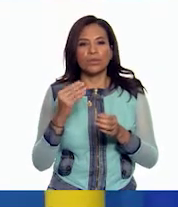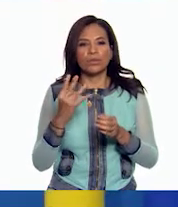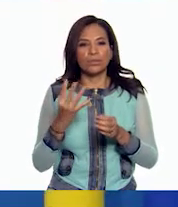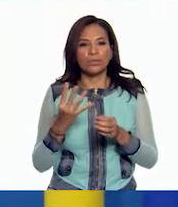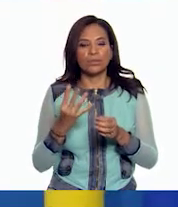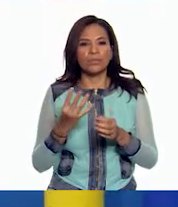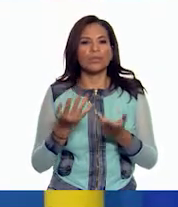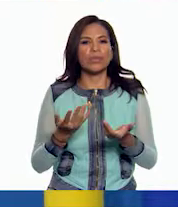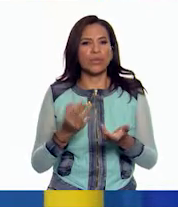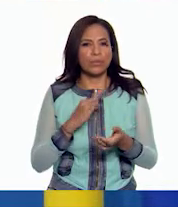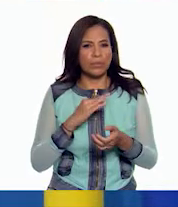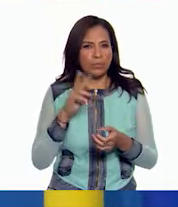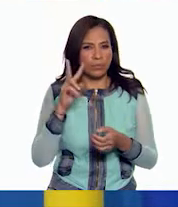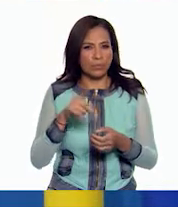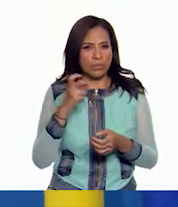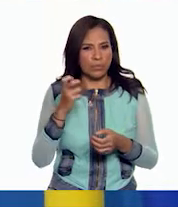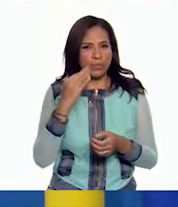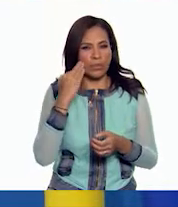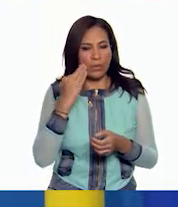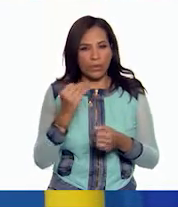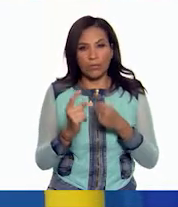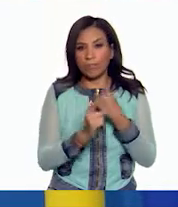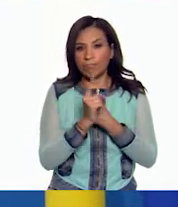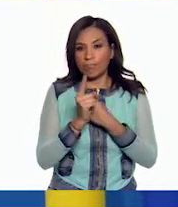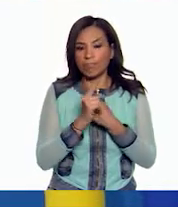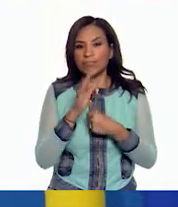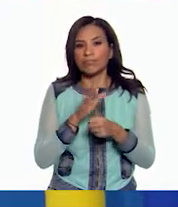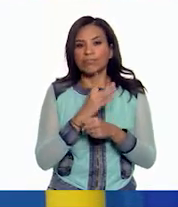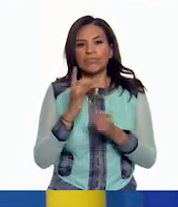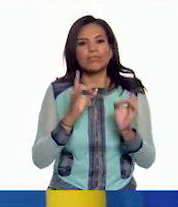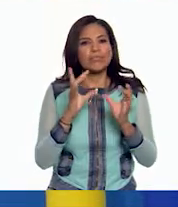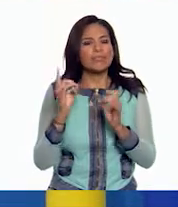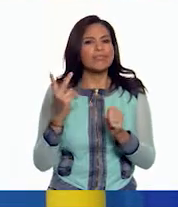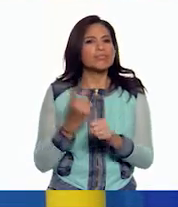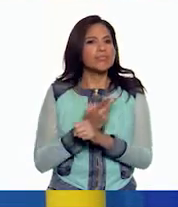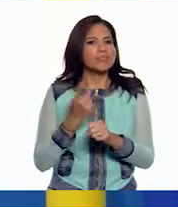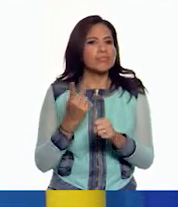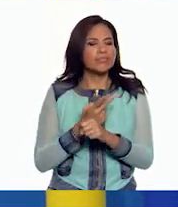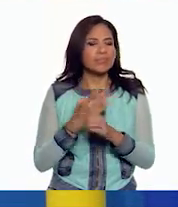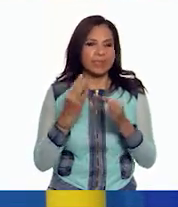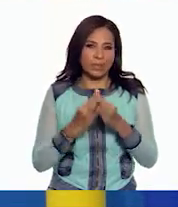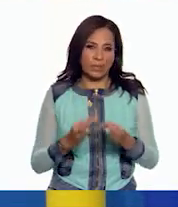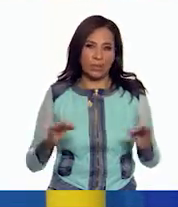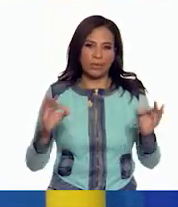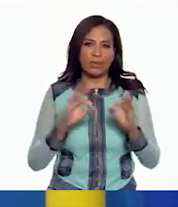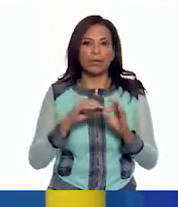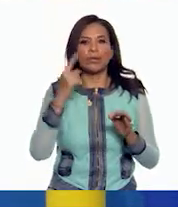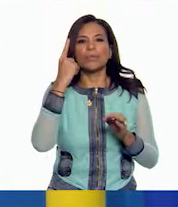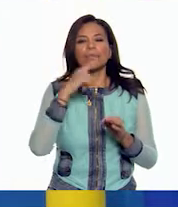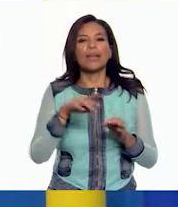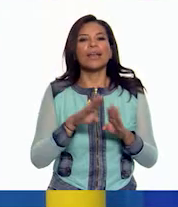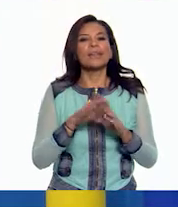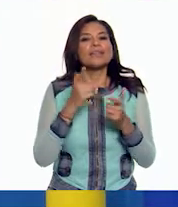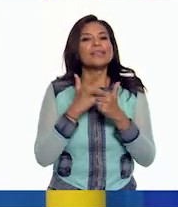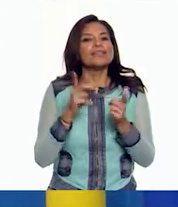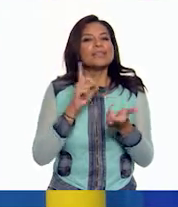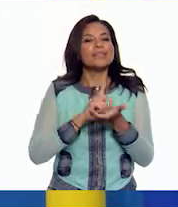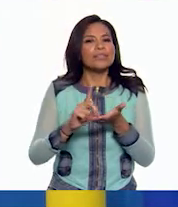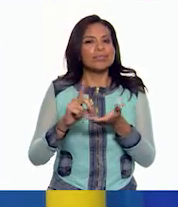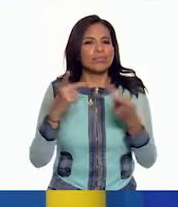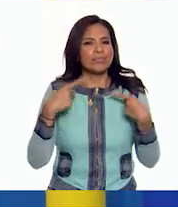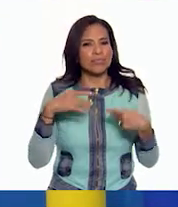fue, pues, en realidad un momento de crisis porque sucedieron varios acontecimientos importantes para la democracia del país.